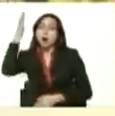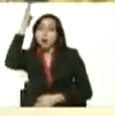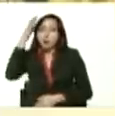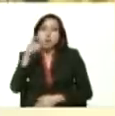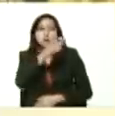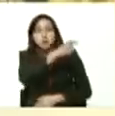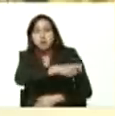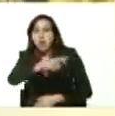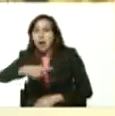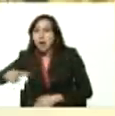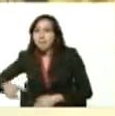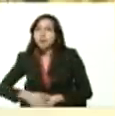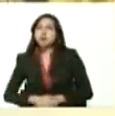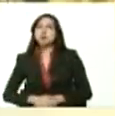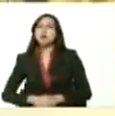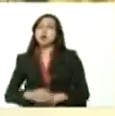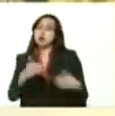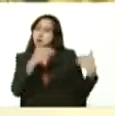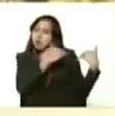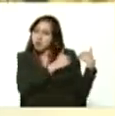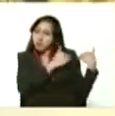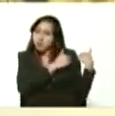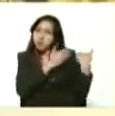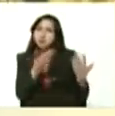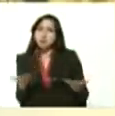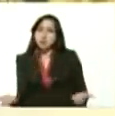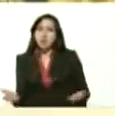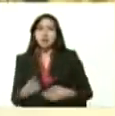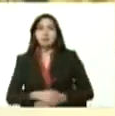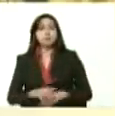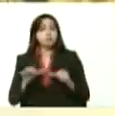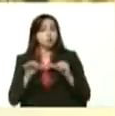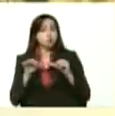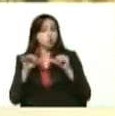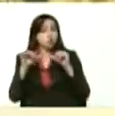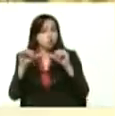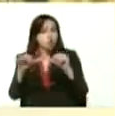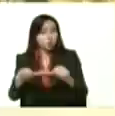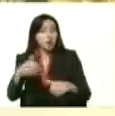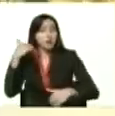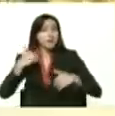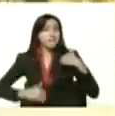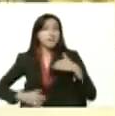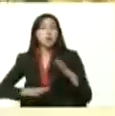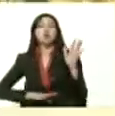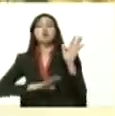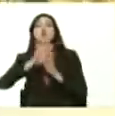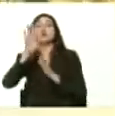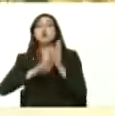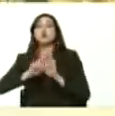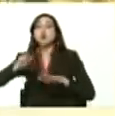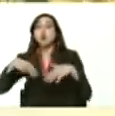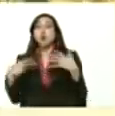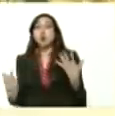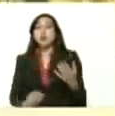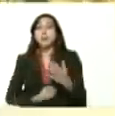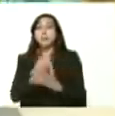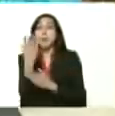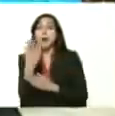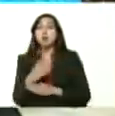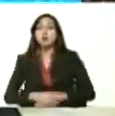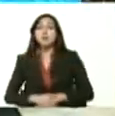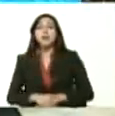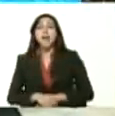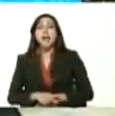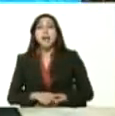gente de su responsabilidad y así debemos continuar miércoles productivo 12 de mayo en medio de la